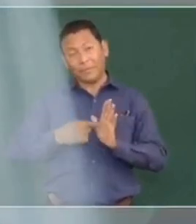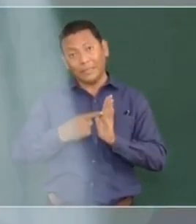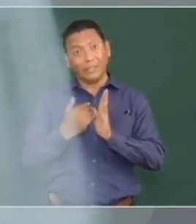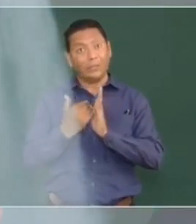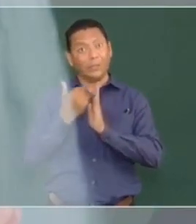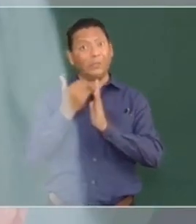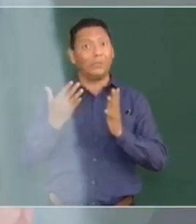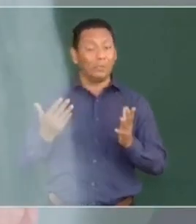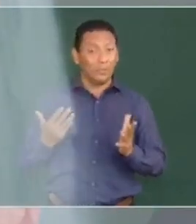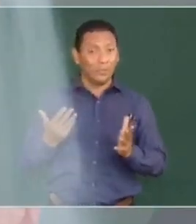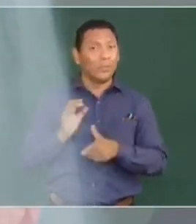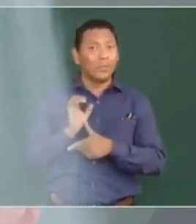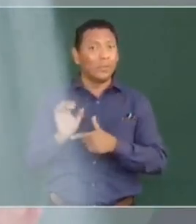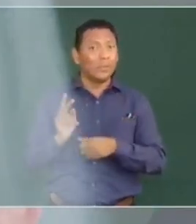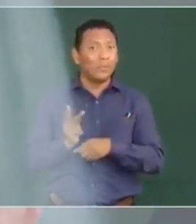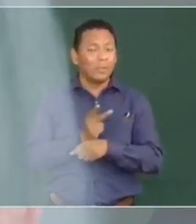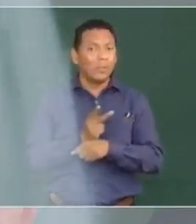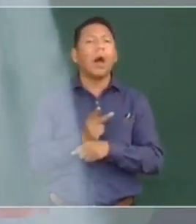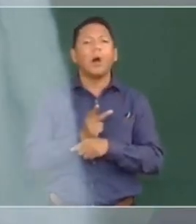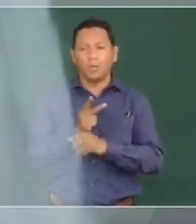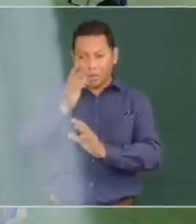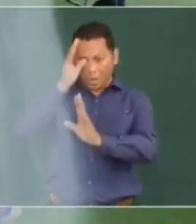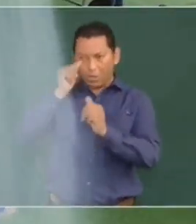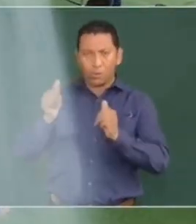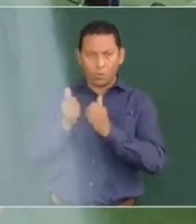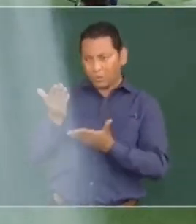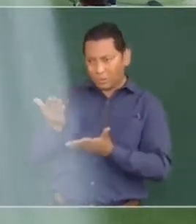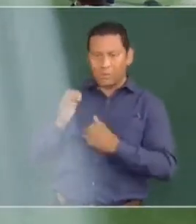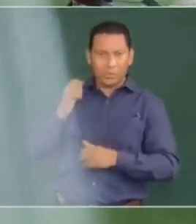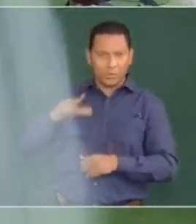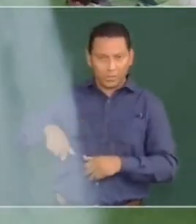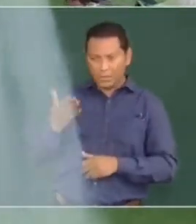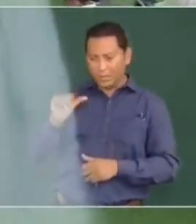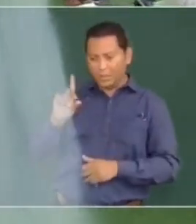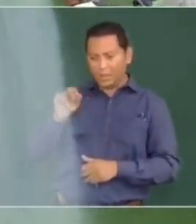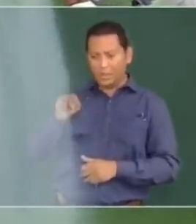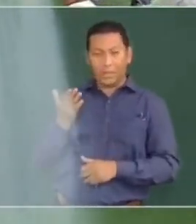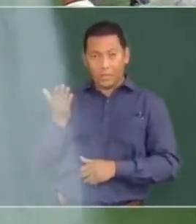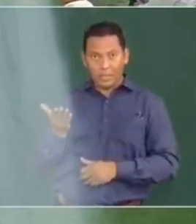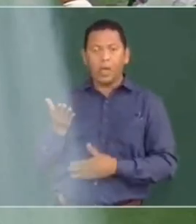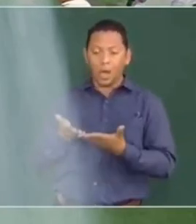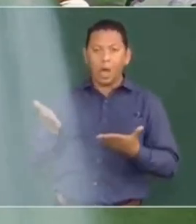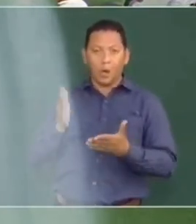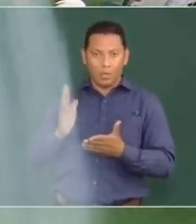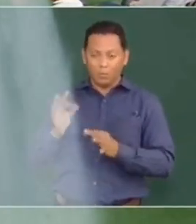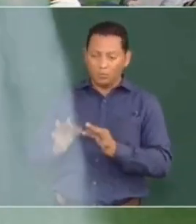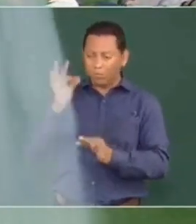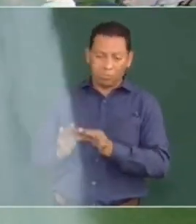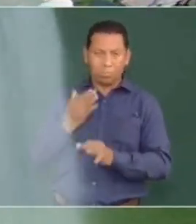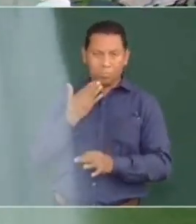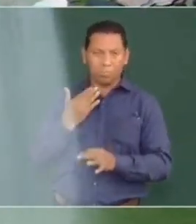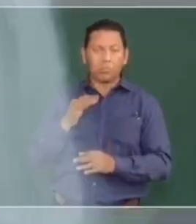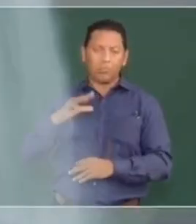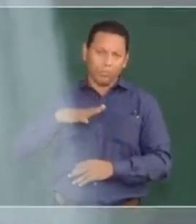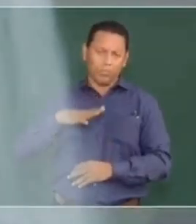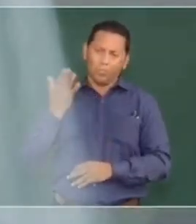acumulando, entonces se llegó a un acuerdo ya con Arán, que es el que se está cumpliendo, y sí